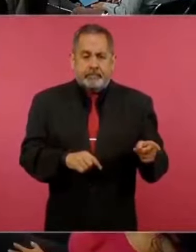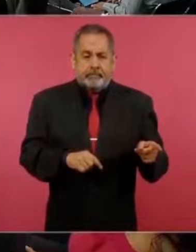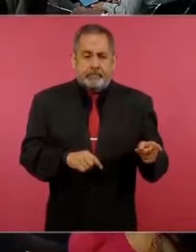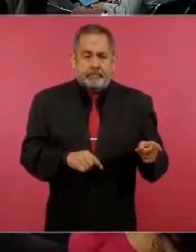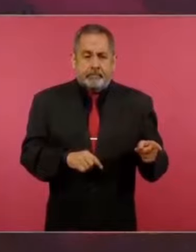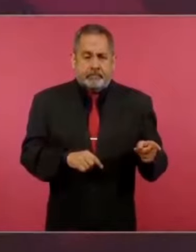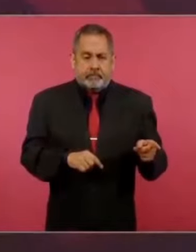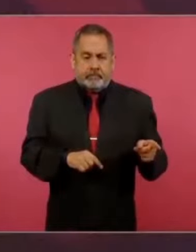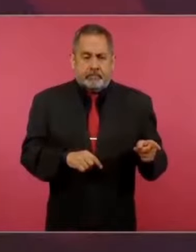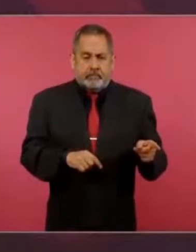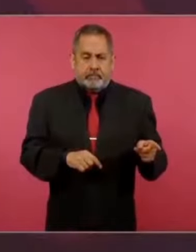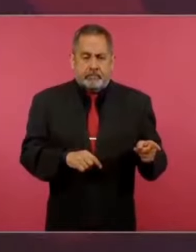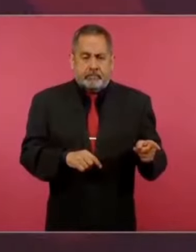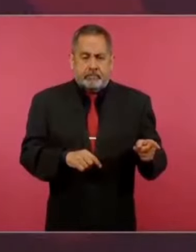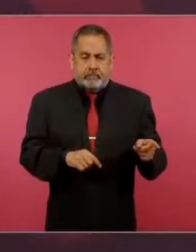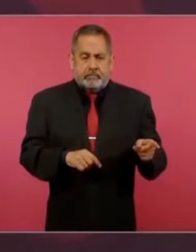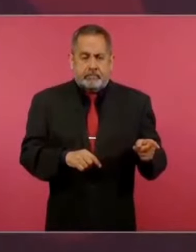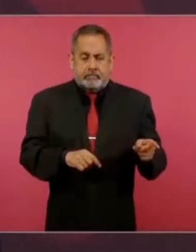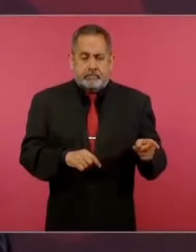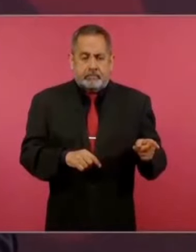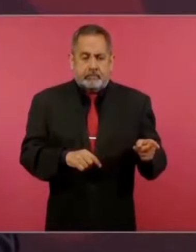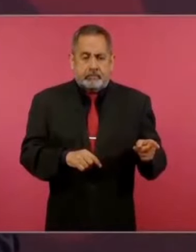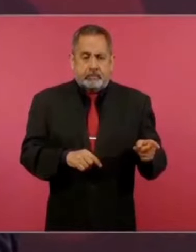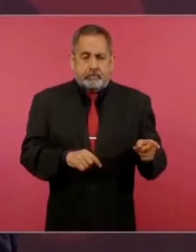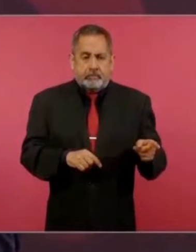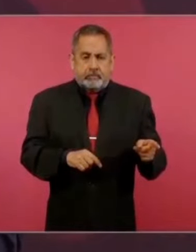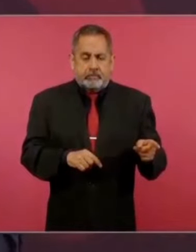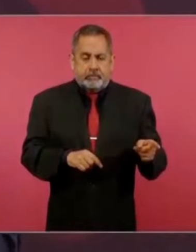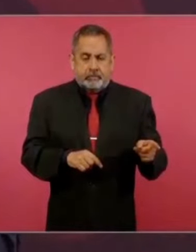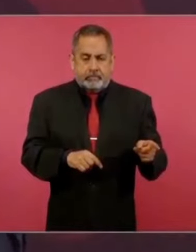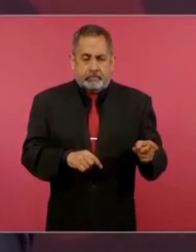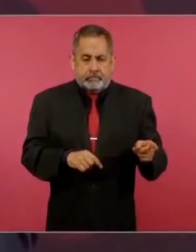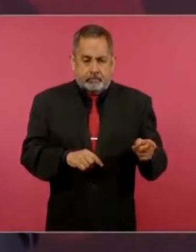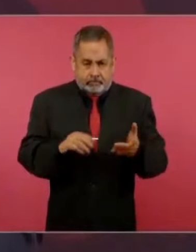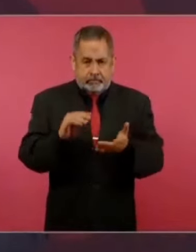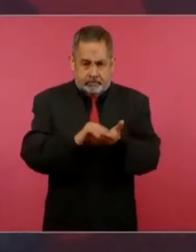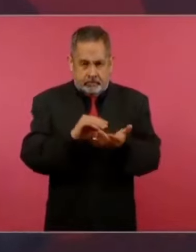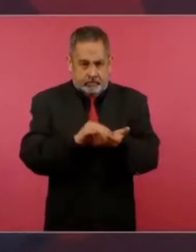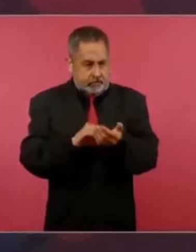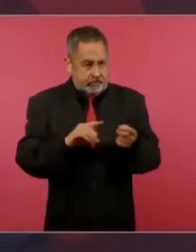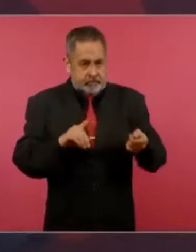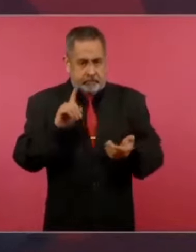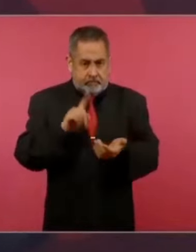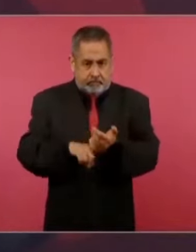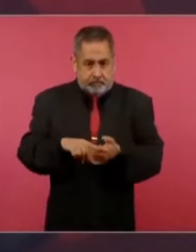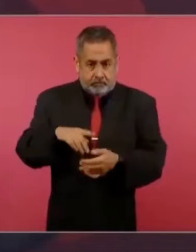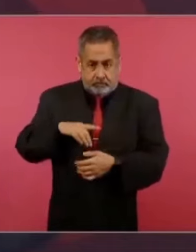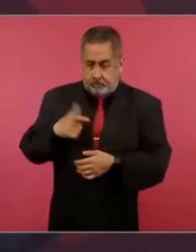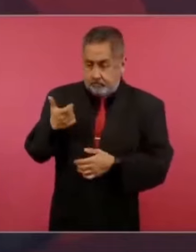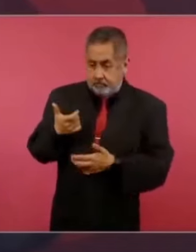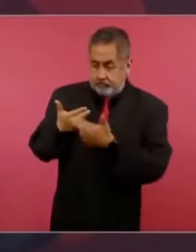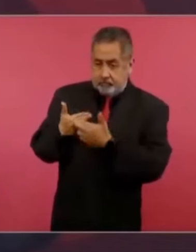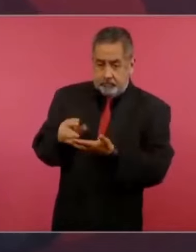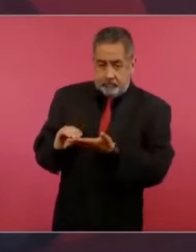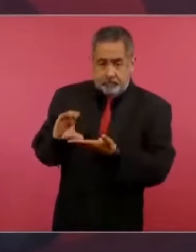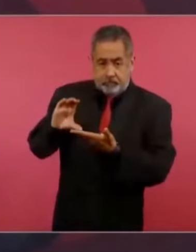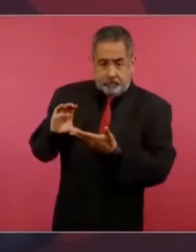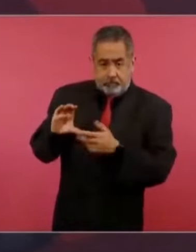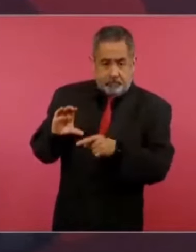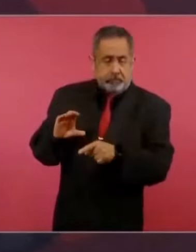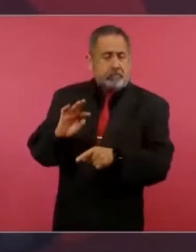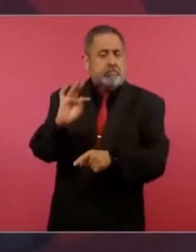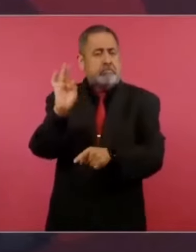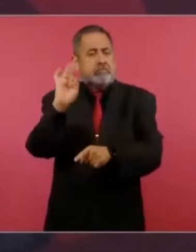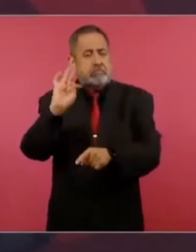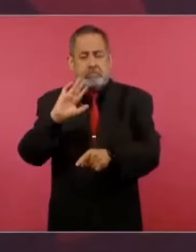que estos fondos, en el caso de accidentes